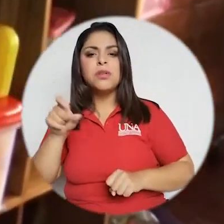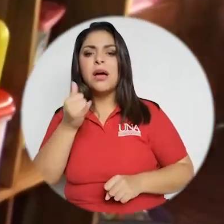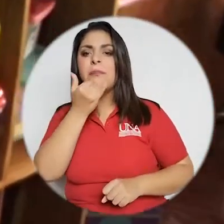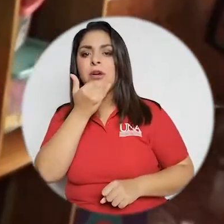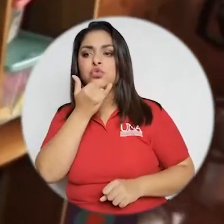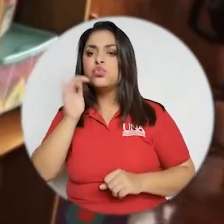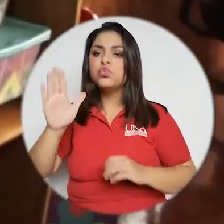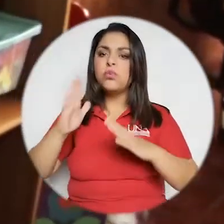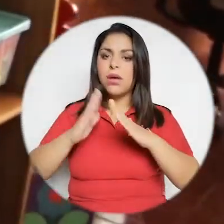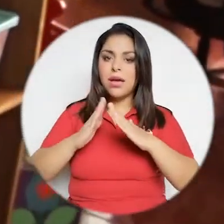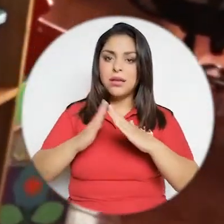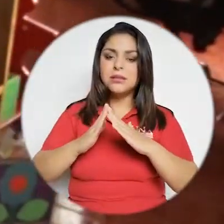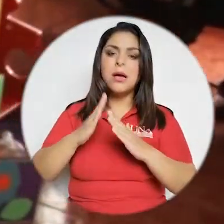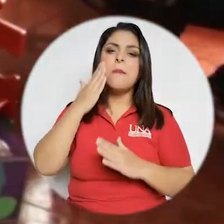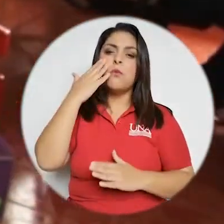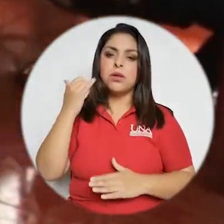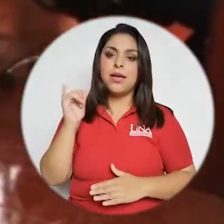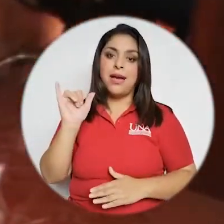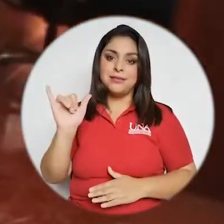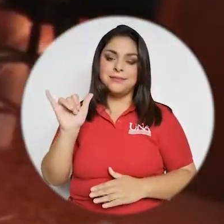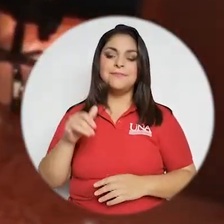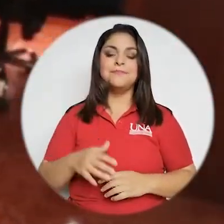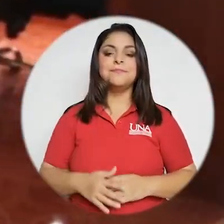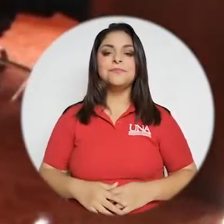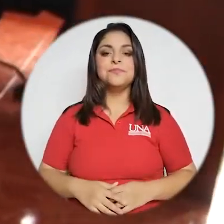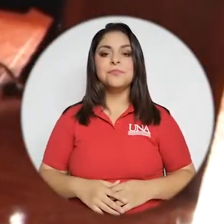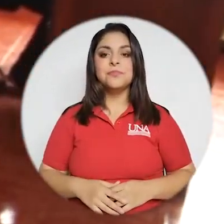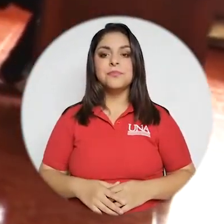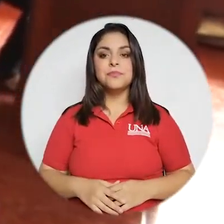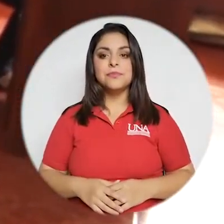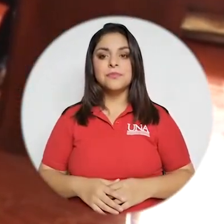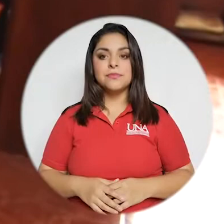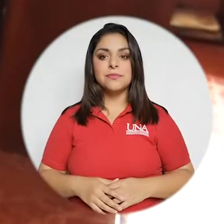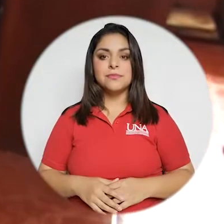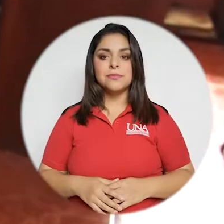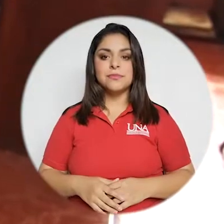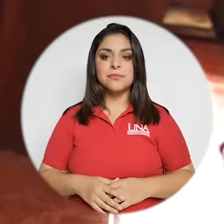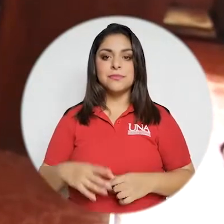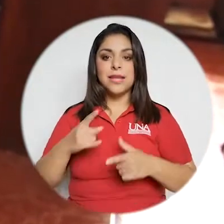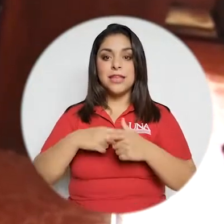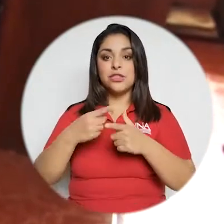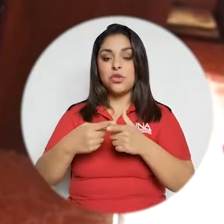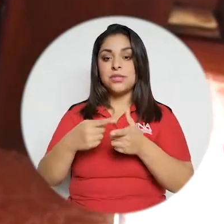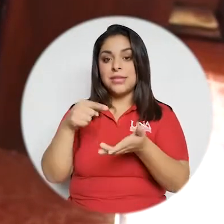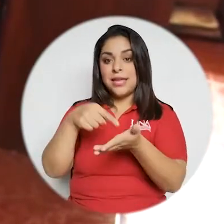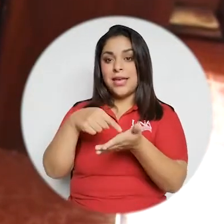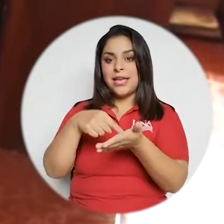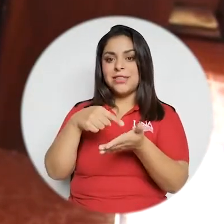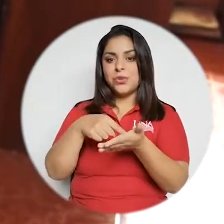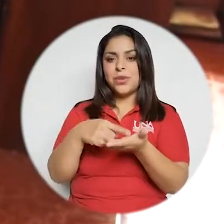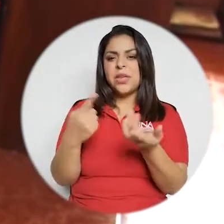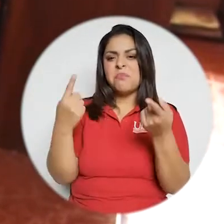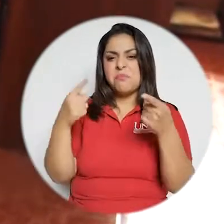privacidad para poder preguntarle qué está pasando en su casa porque de hecho está ahí, en su casa. Entonces,